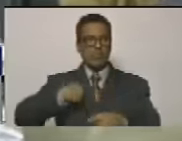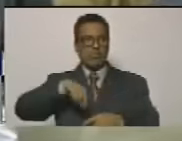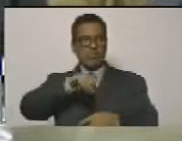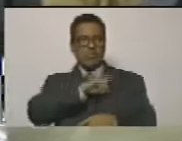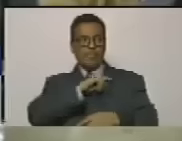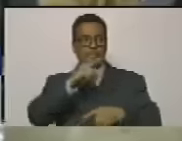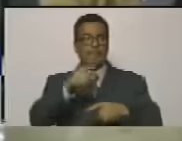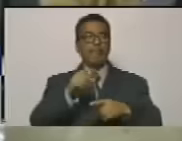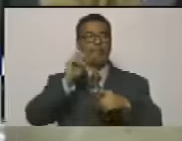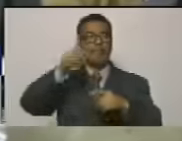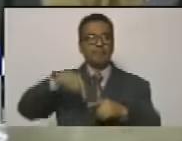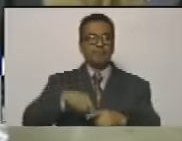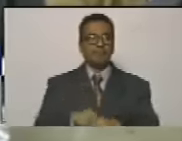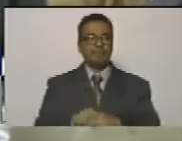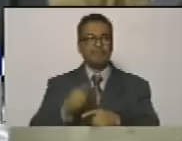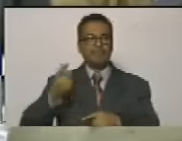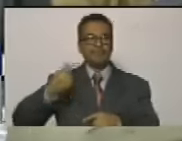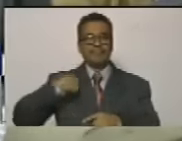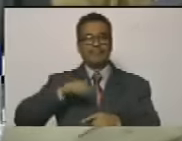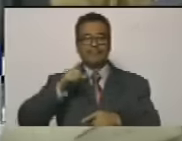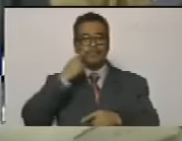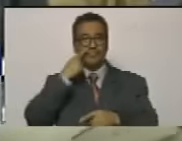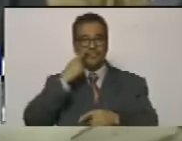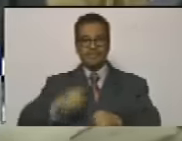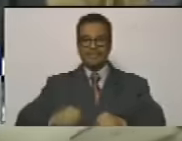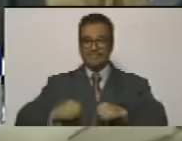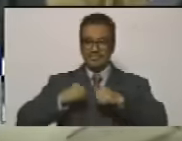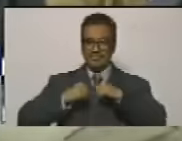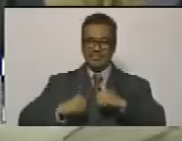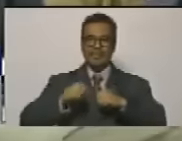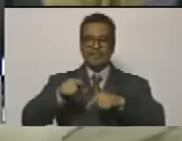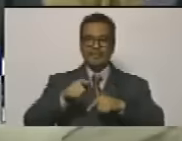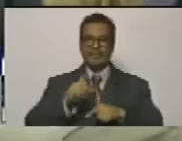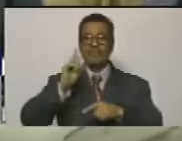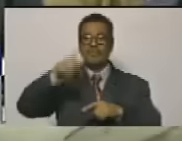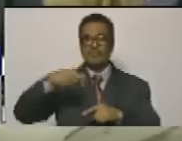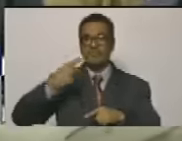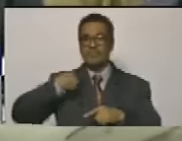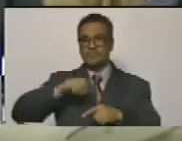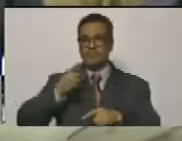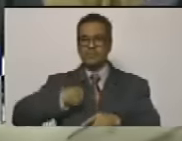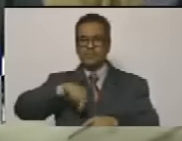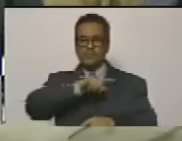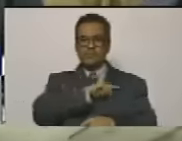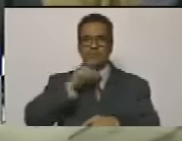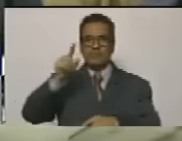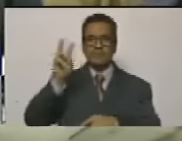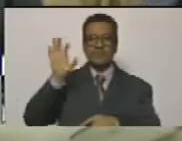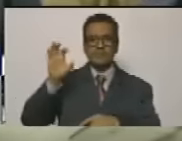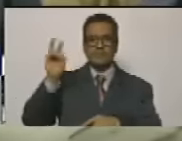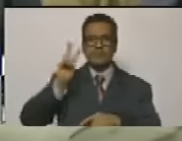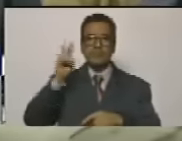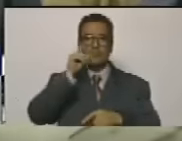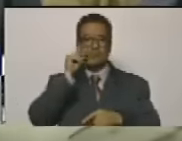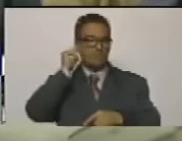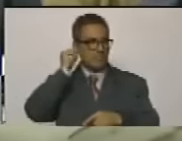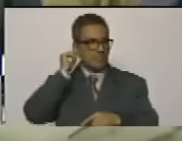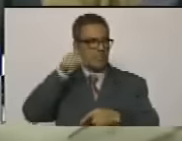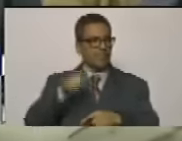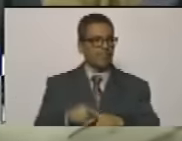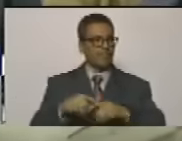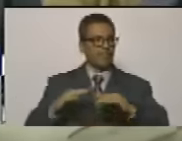canciller, además, tuvo la postura firme, y que también la tiene nuestra patria, los venezolanos y las venezolanas,